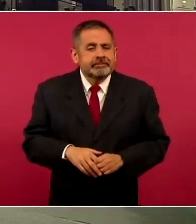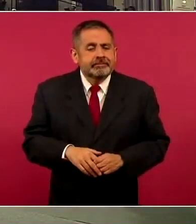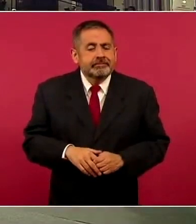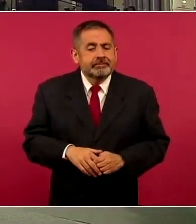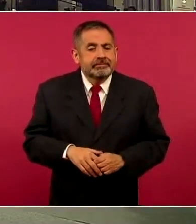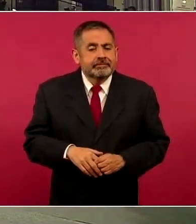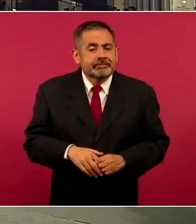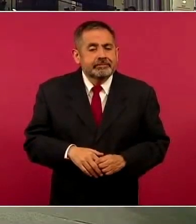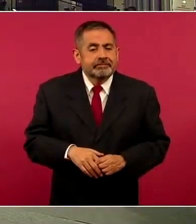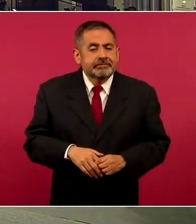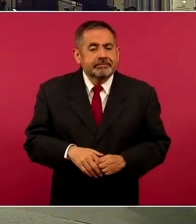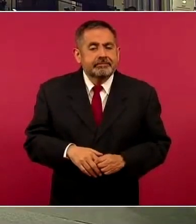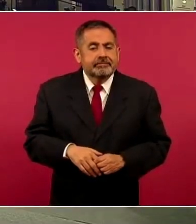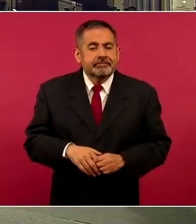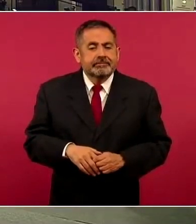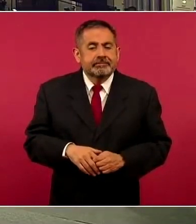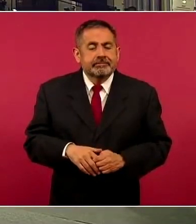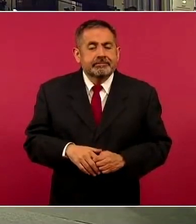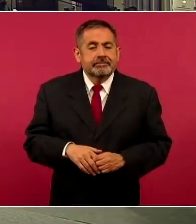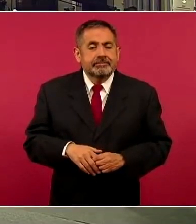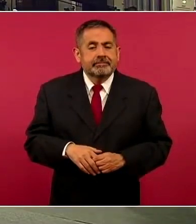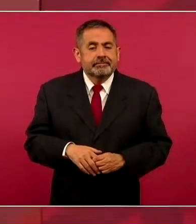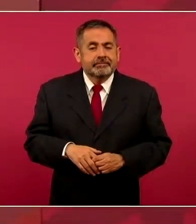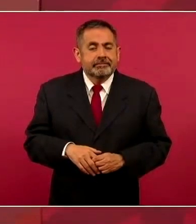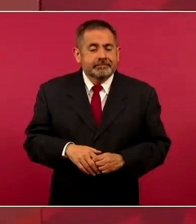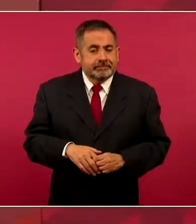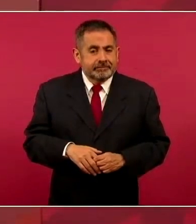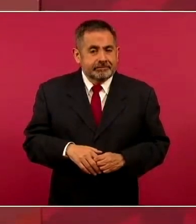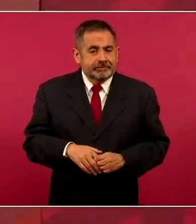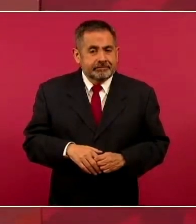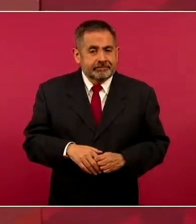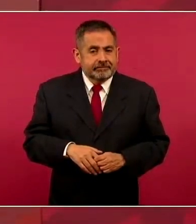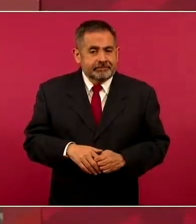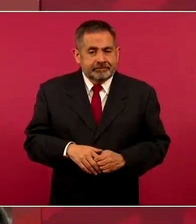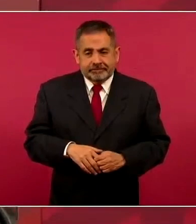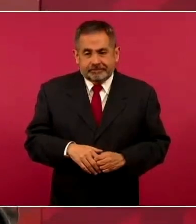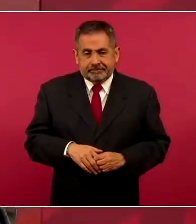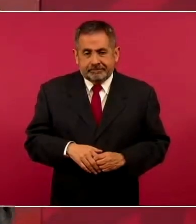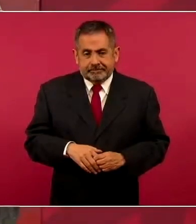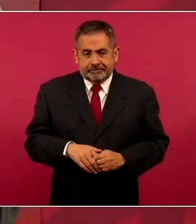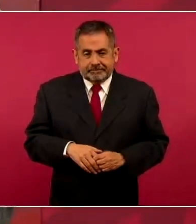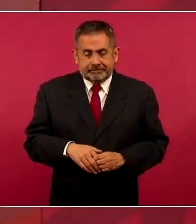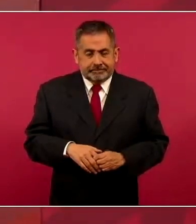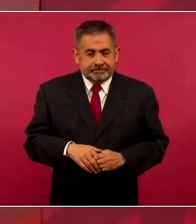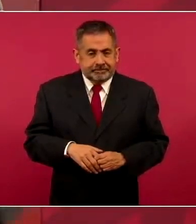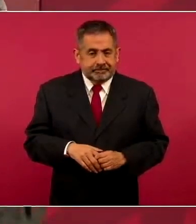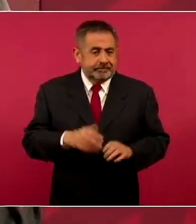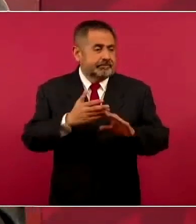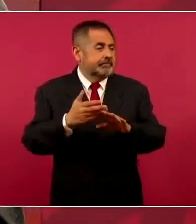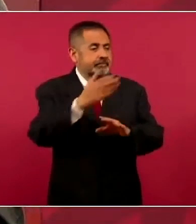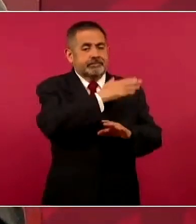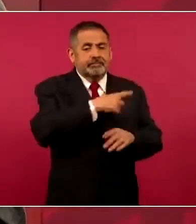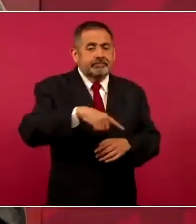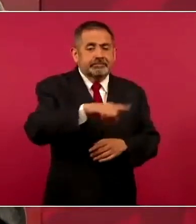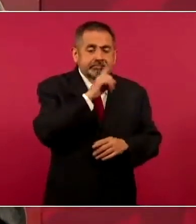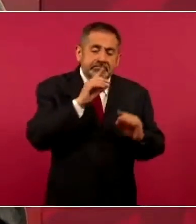silencios,